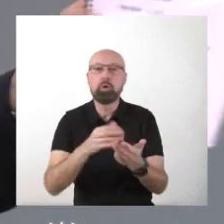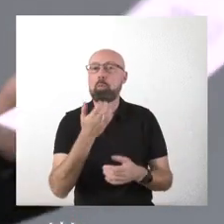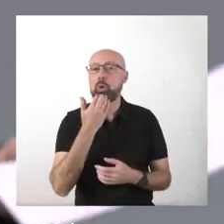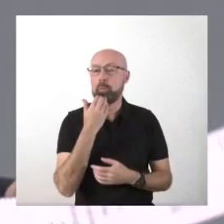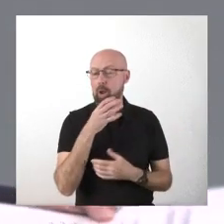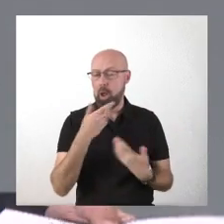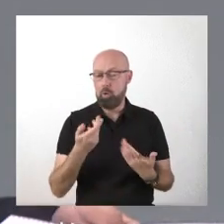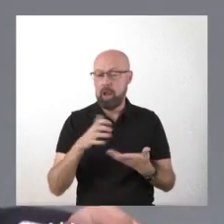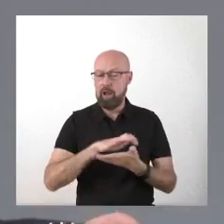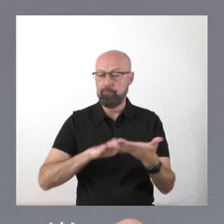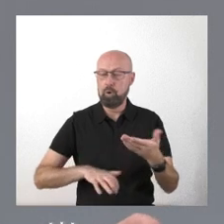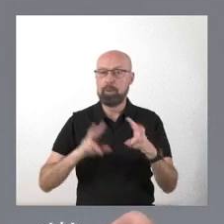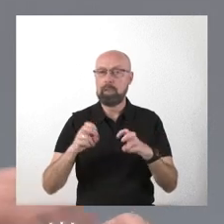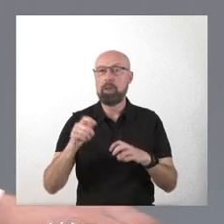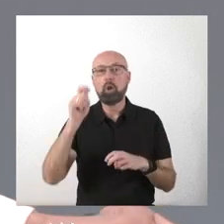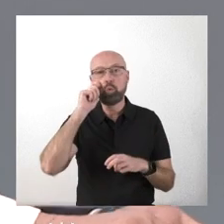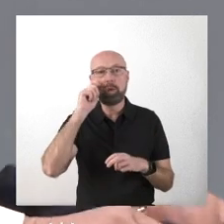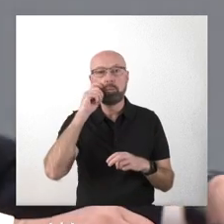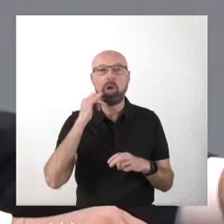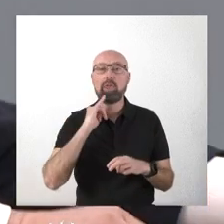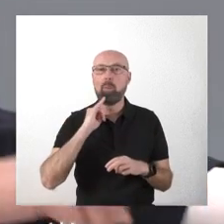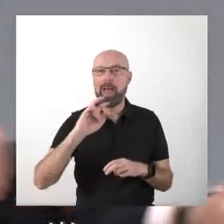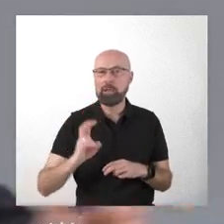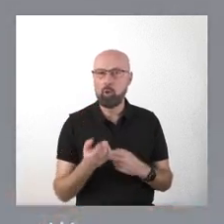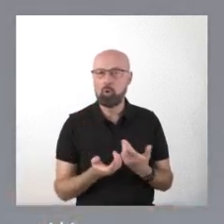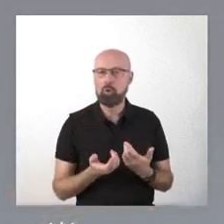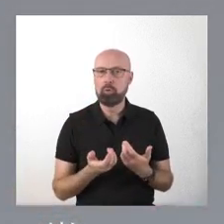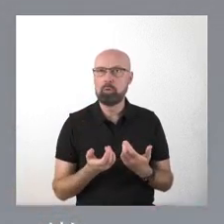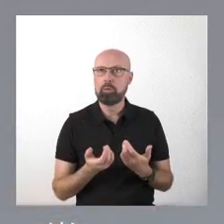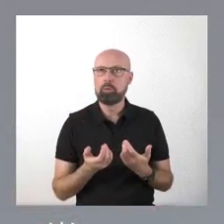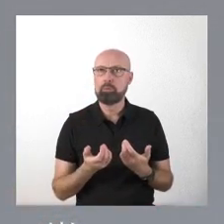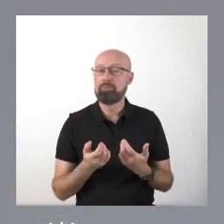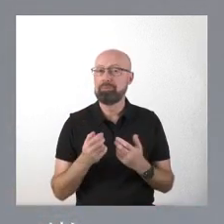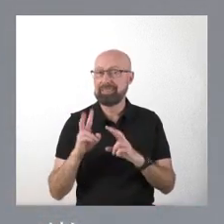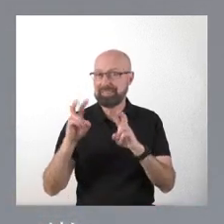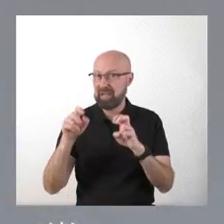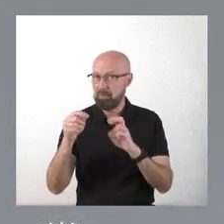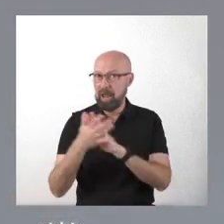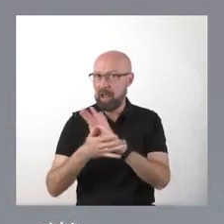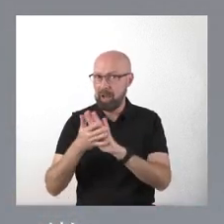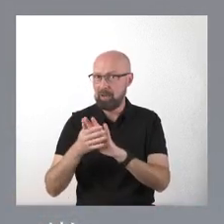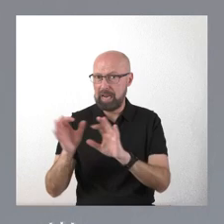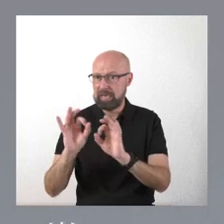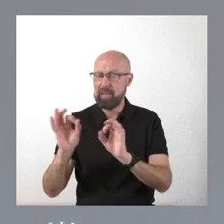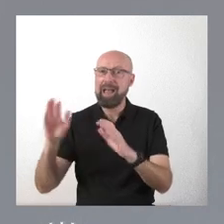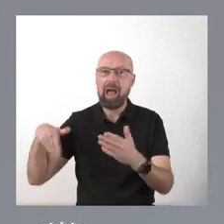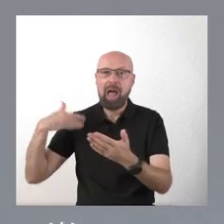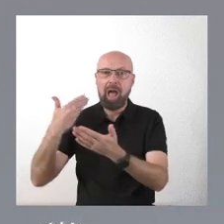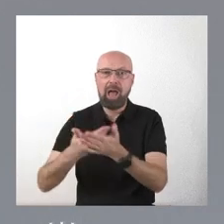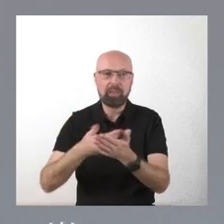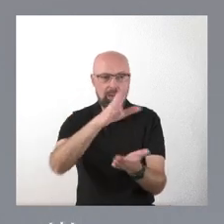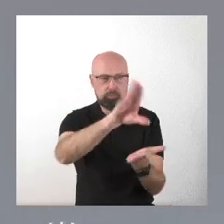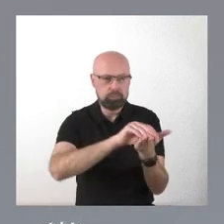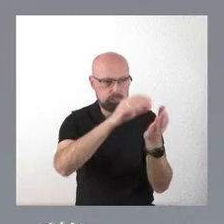un informe sobre el turismo idiomático. Yo no he dicho ni una palabra sobre este asunto hasta no tener y la diré